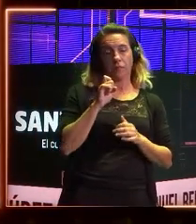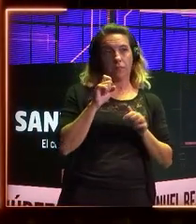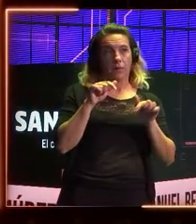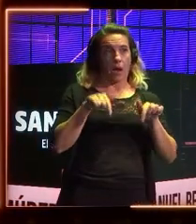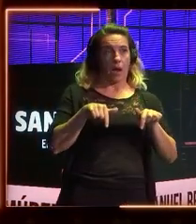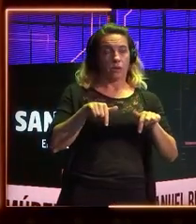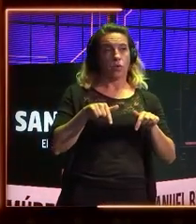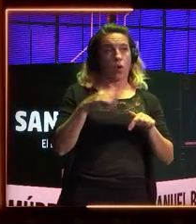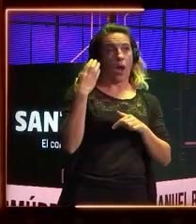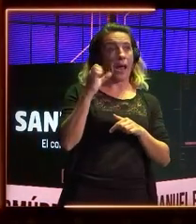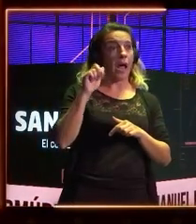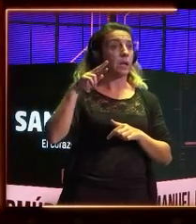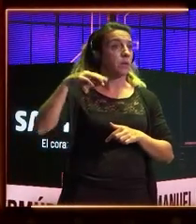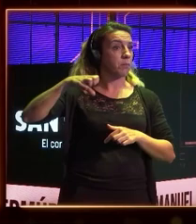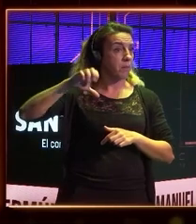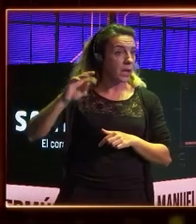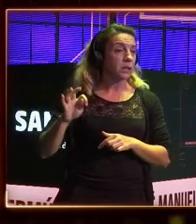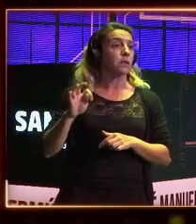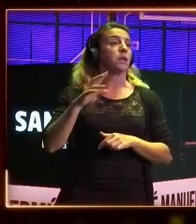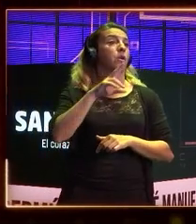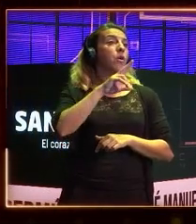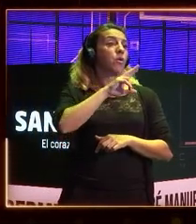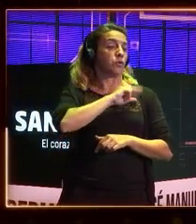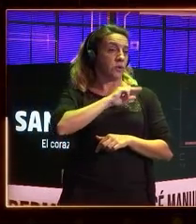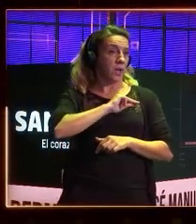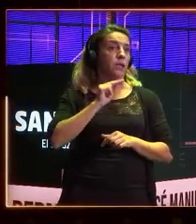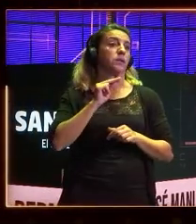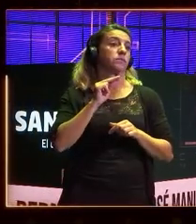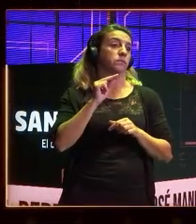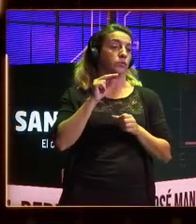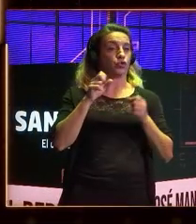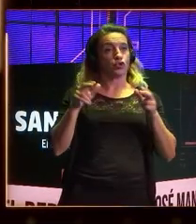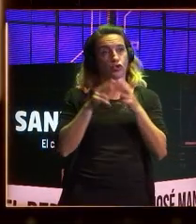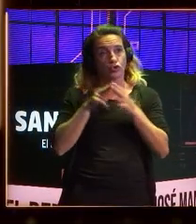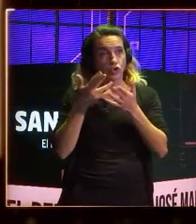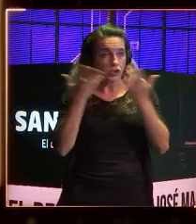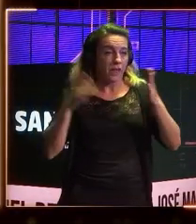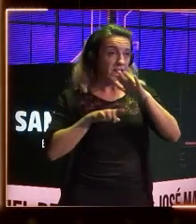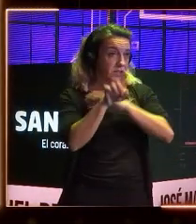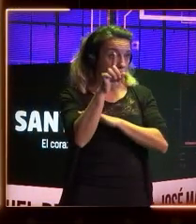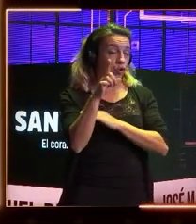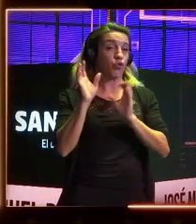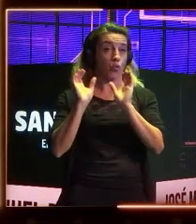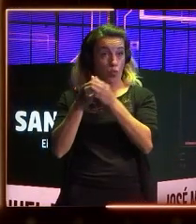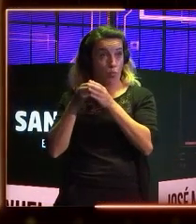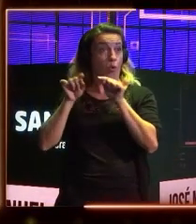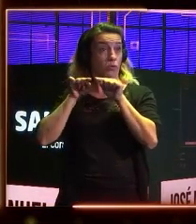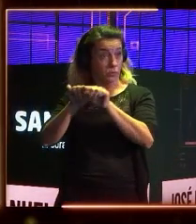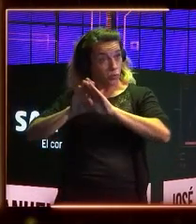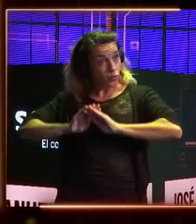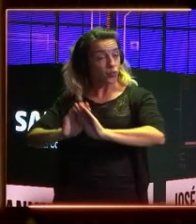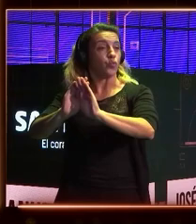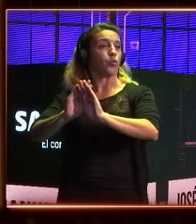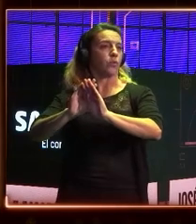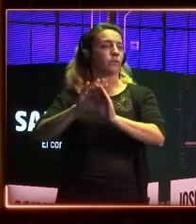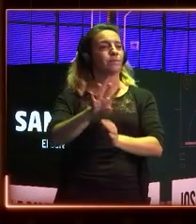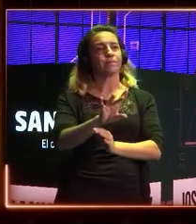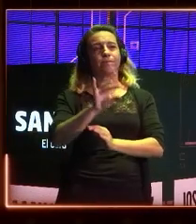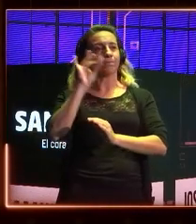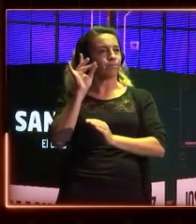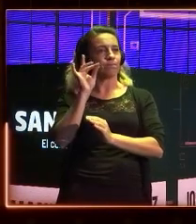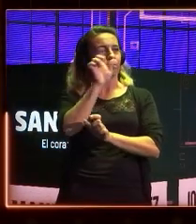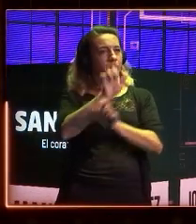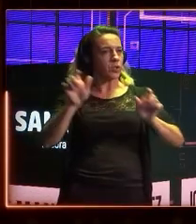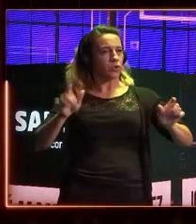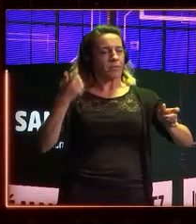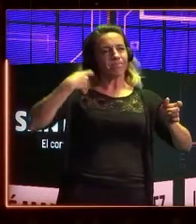Carmen y todo el equipo, la concejala de la Sociedad de Desarrollo y todo el equipo de la Sociedad de Desarrollo han escogido un elenco